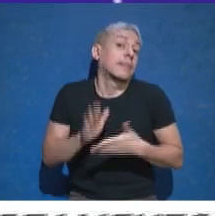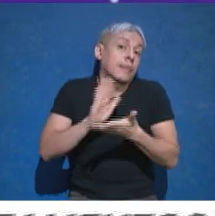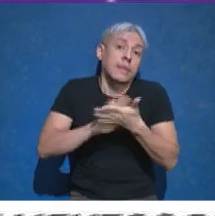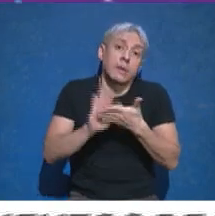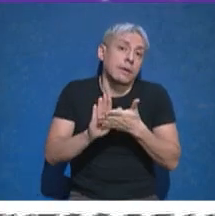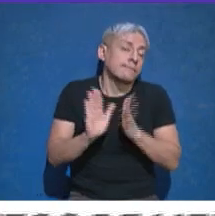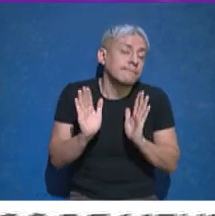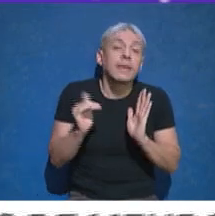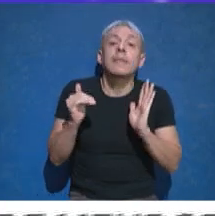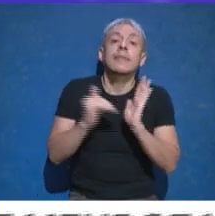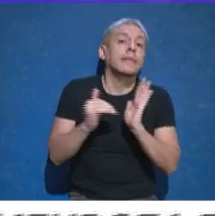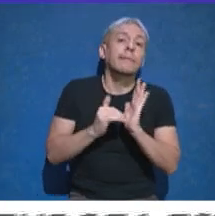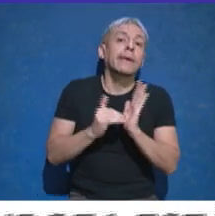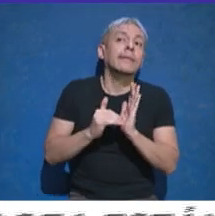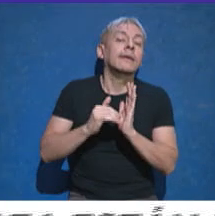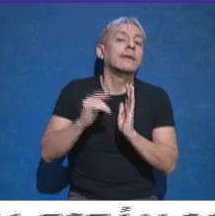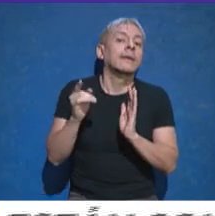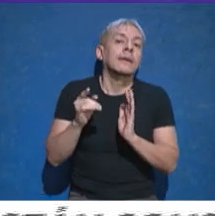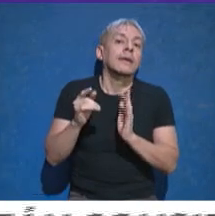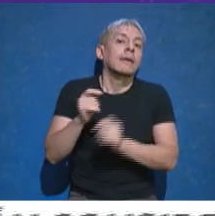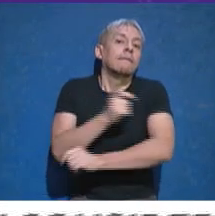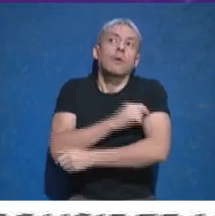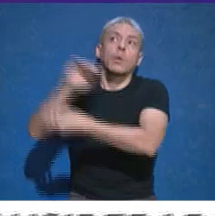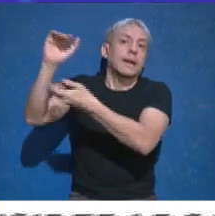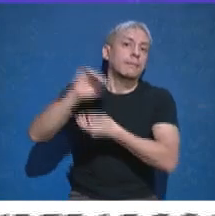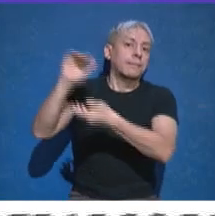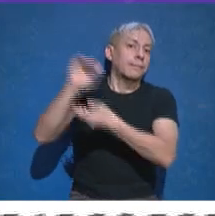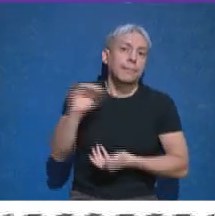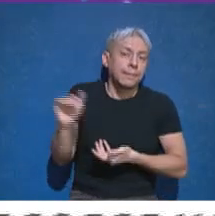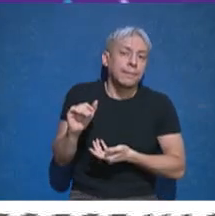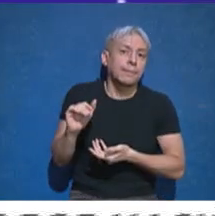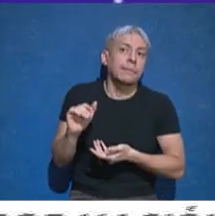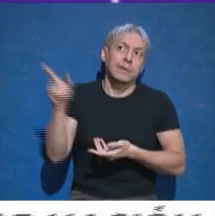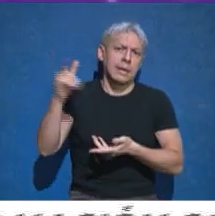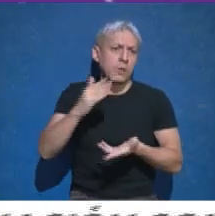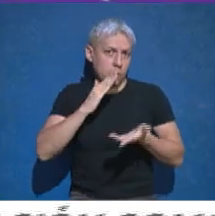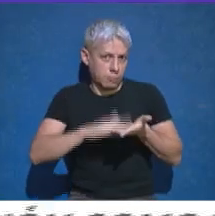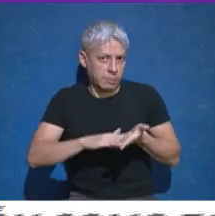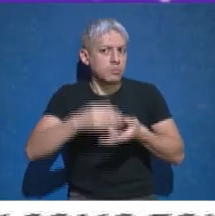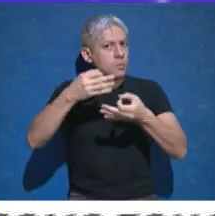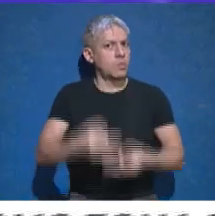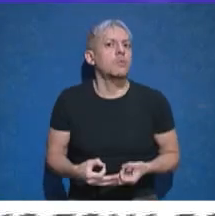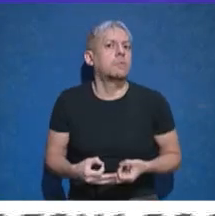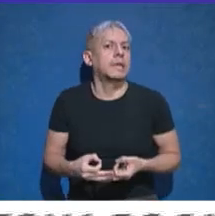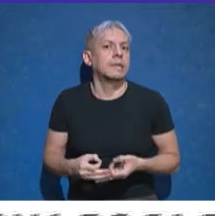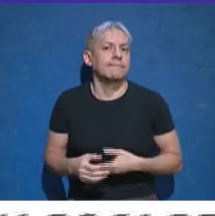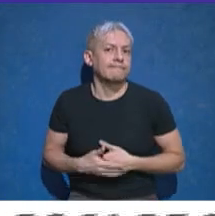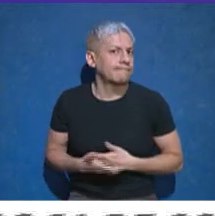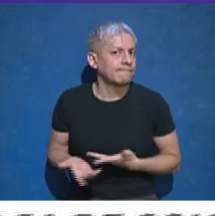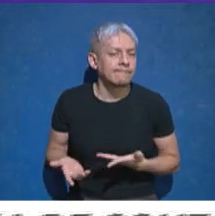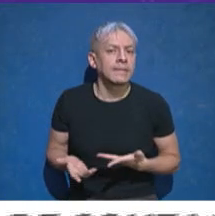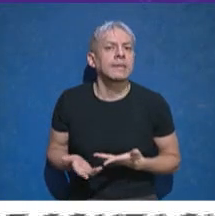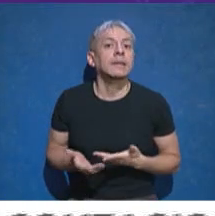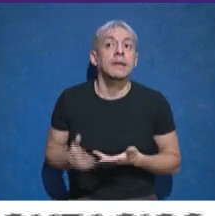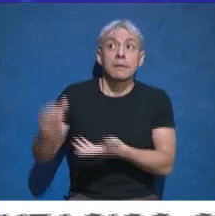depender de las dosis que vayan llegando y que se cumplan los compromisos asumidos en la cantidad de dosis que vayan llegando. A